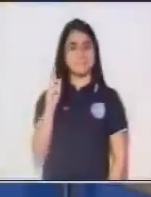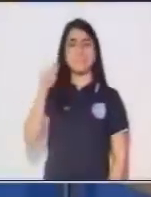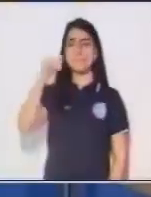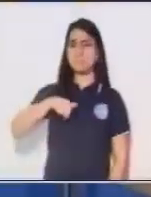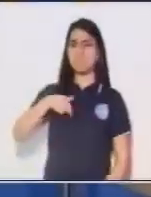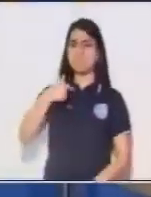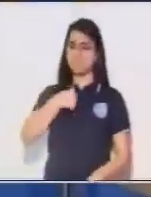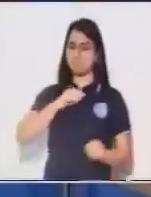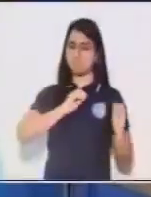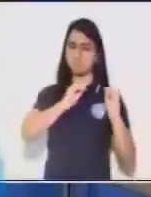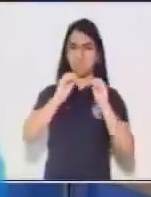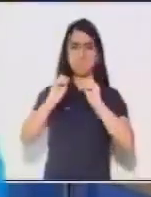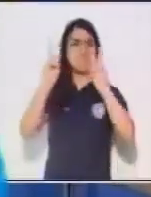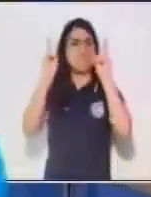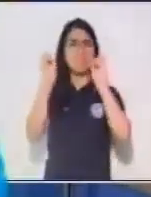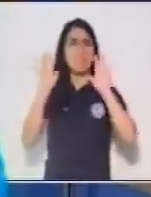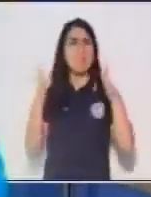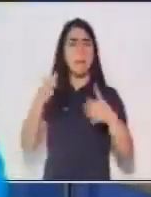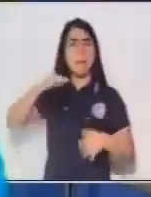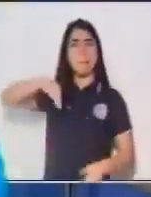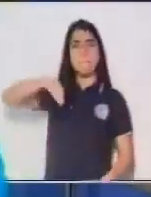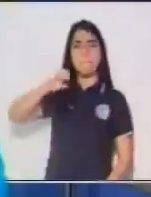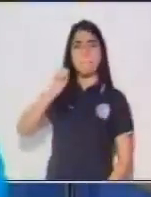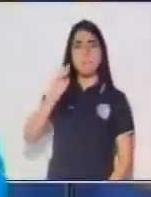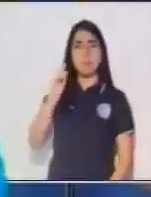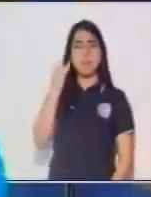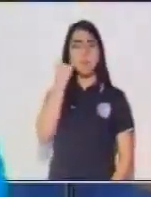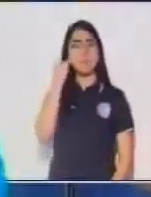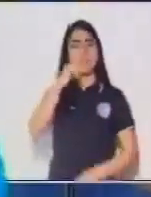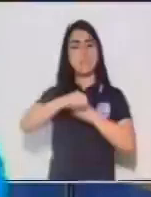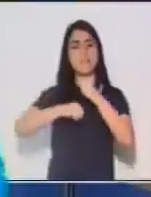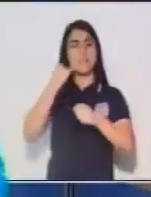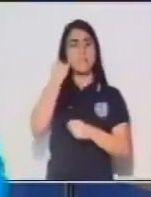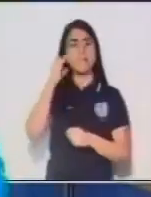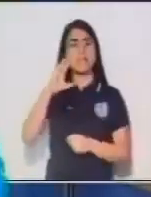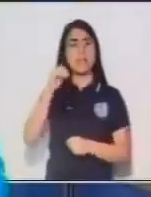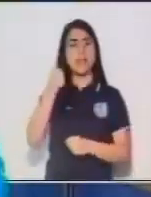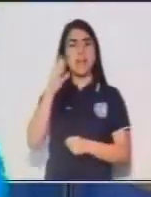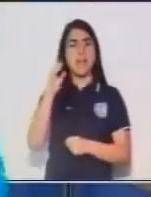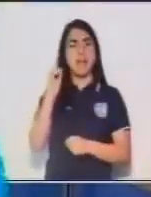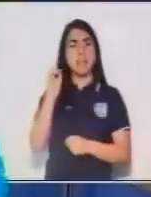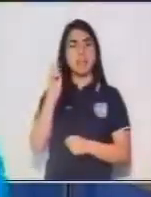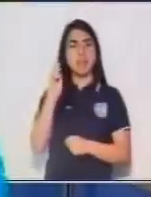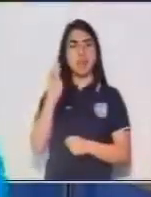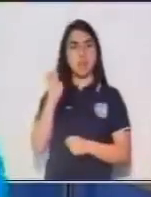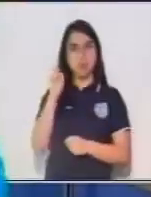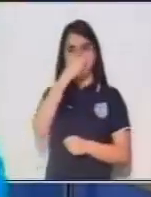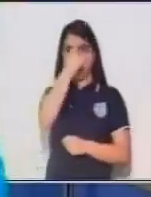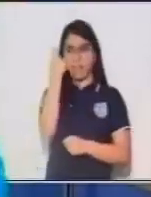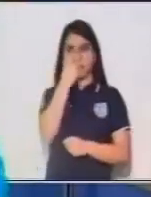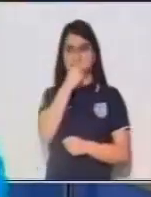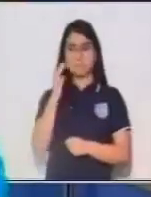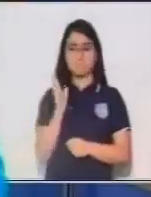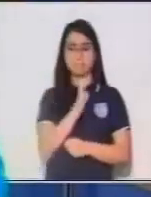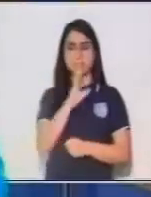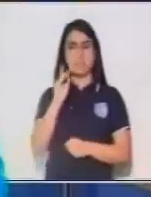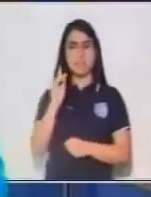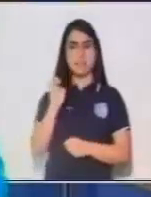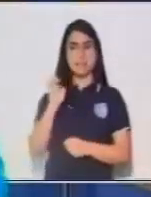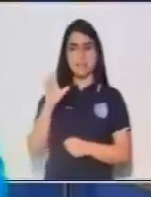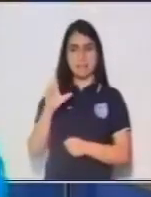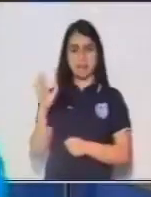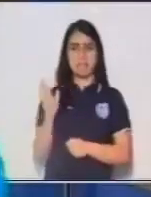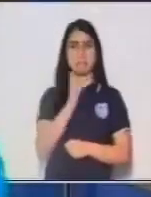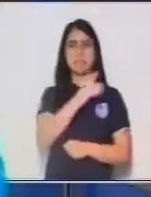sujeto del área de comunicación y lenguaje para primero básico. Si en casa hay alguna persona con discapacidad,